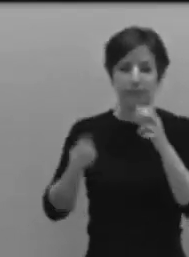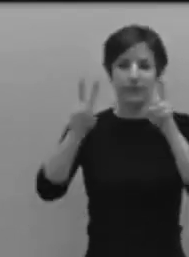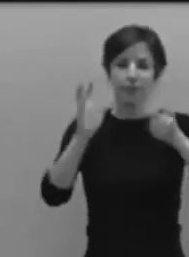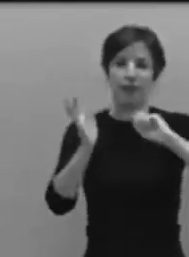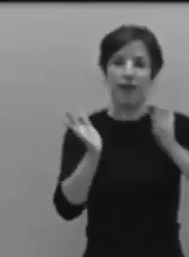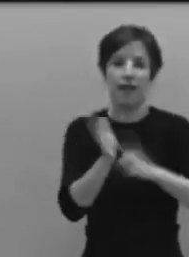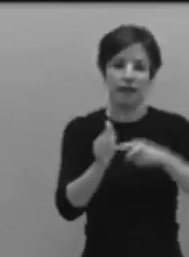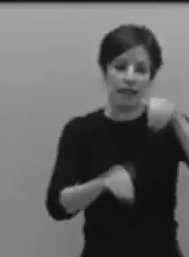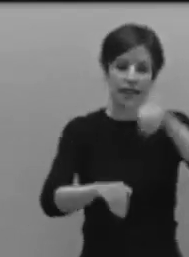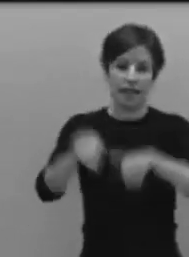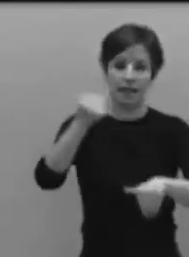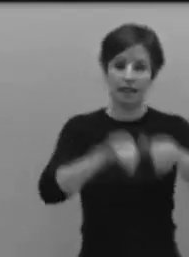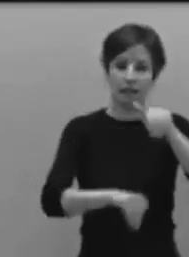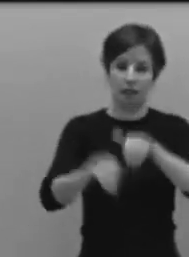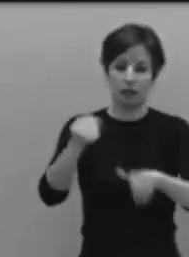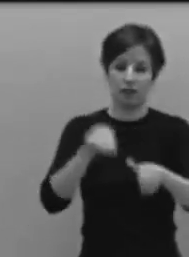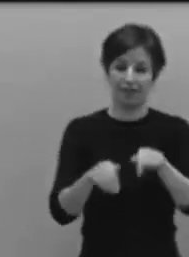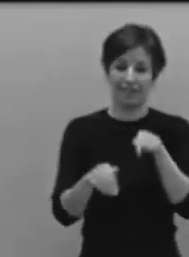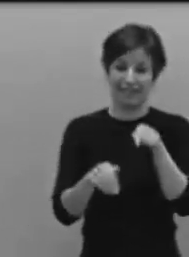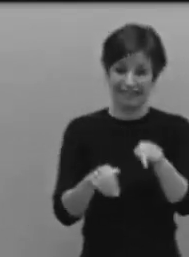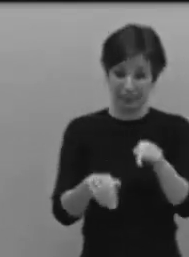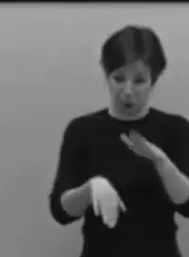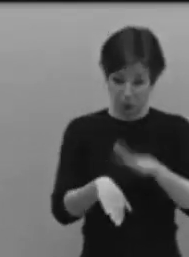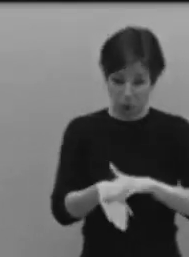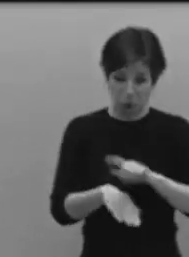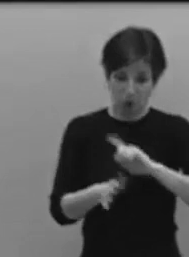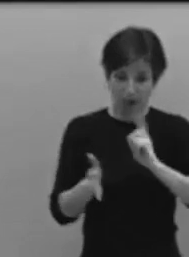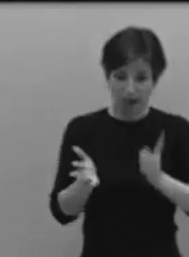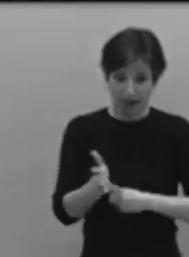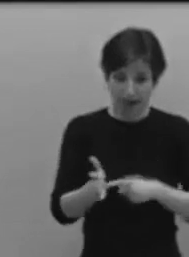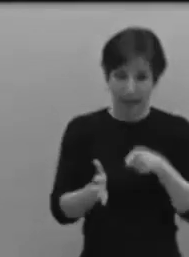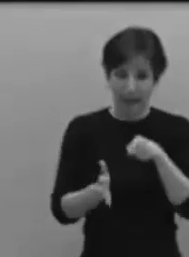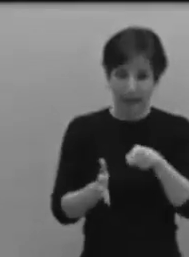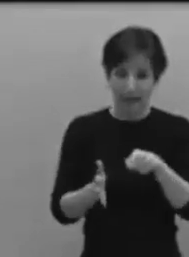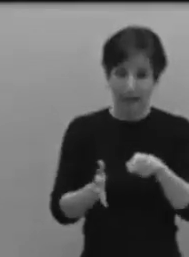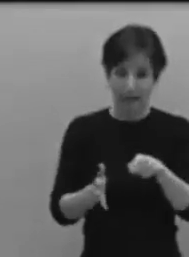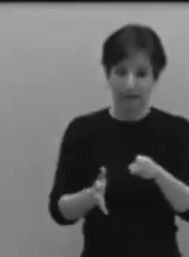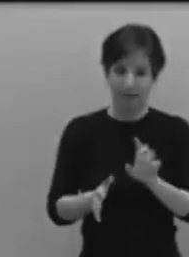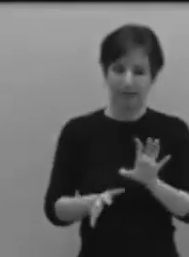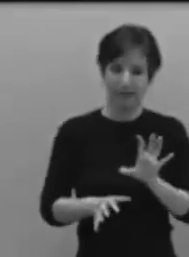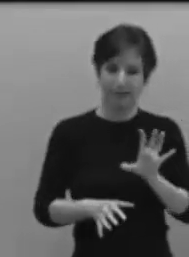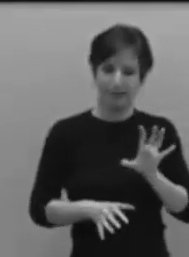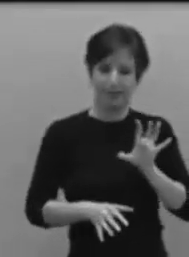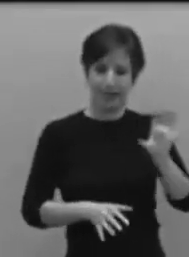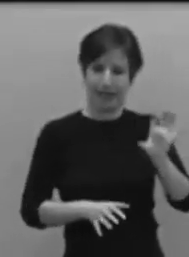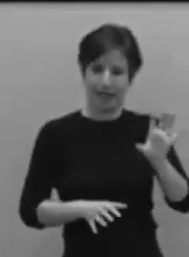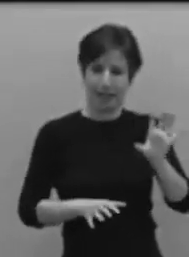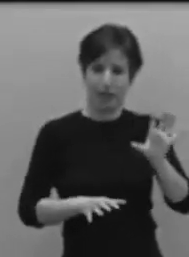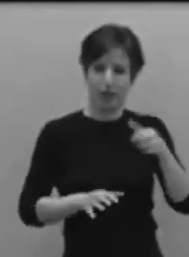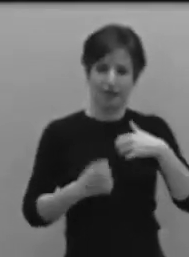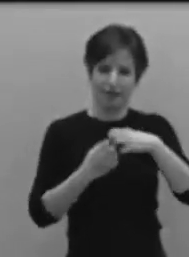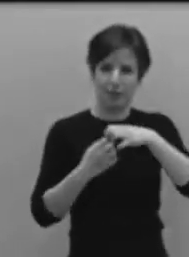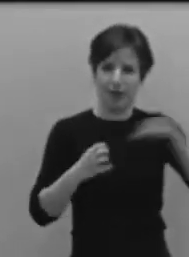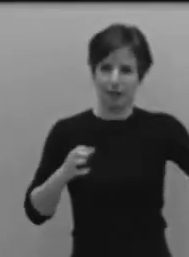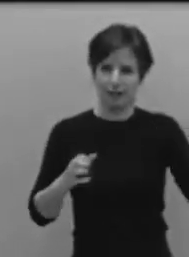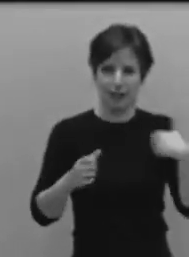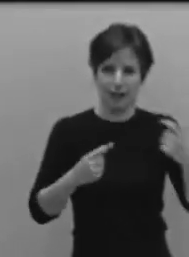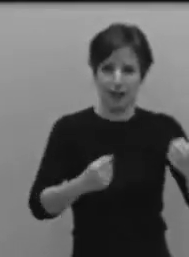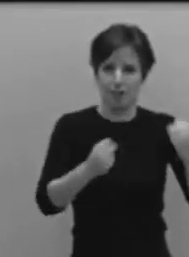los nacionalistas y separatistas. No ha habido una referencia al Gobierno